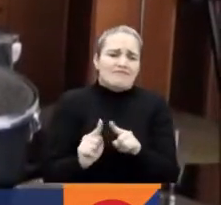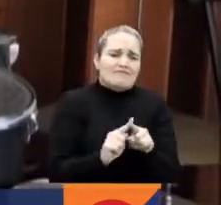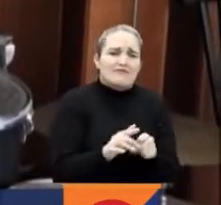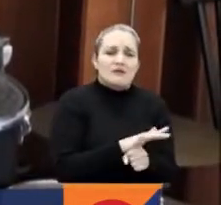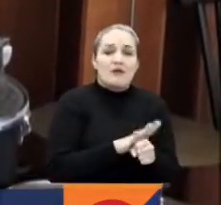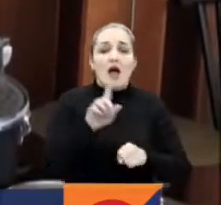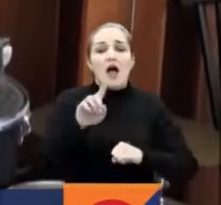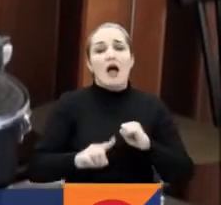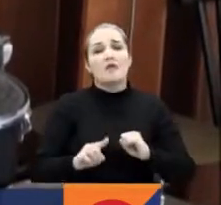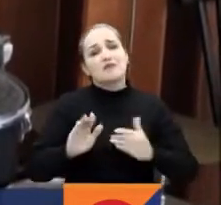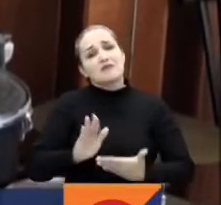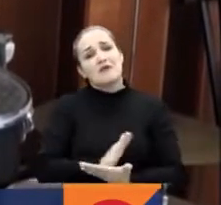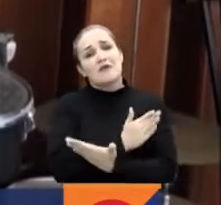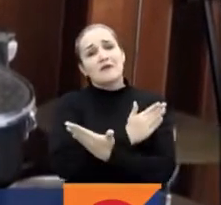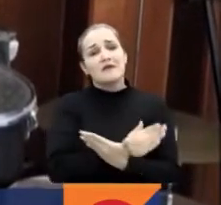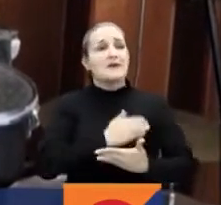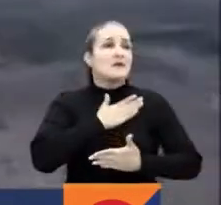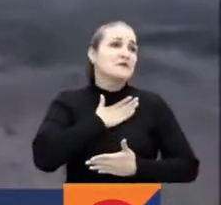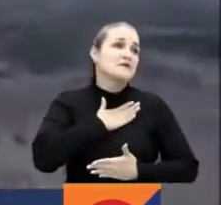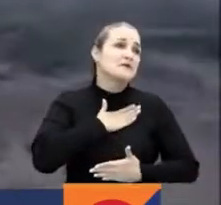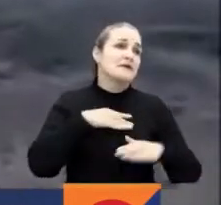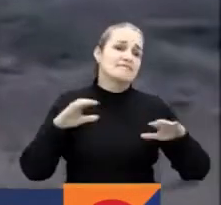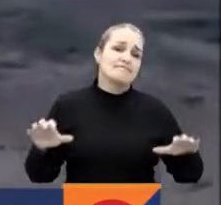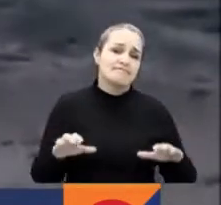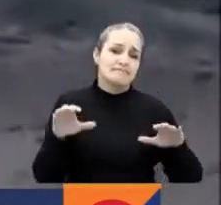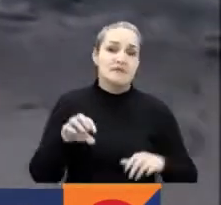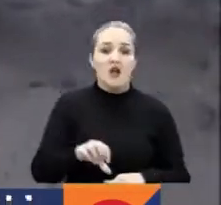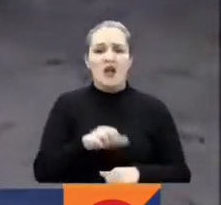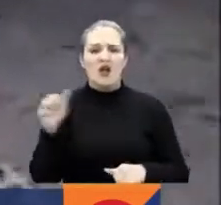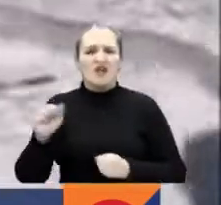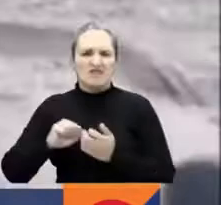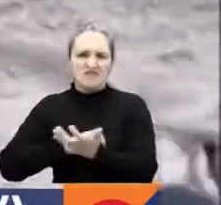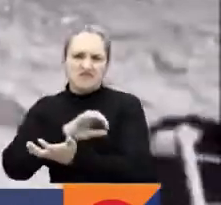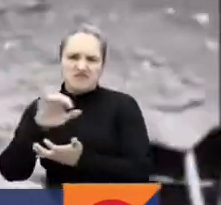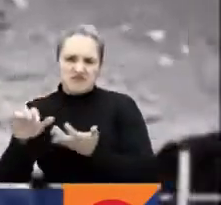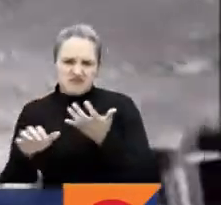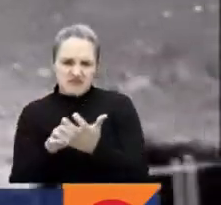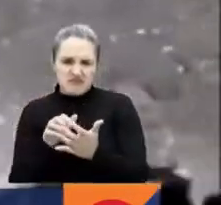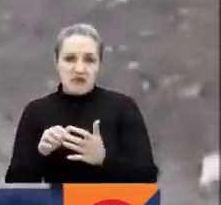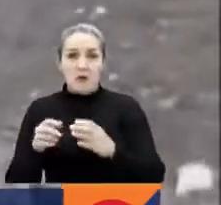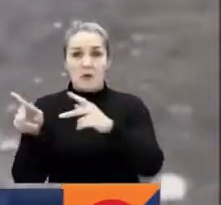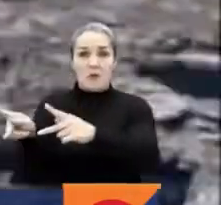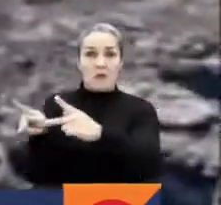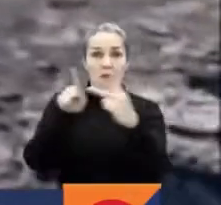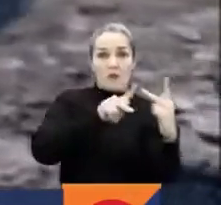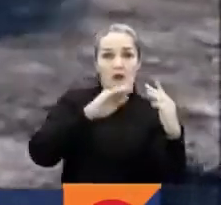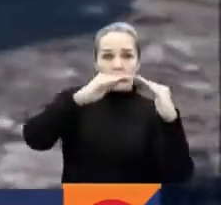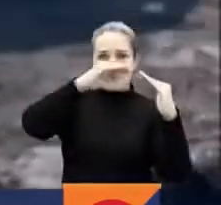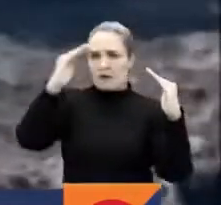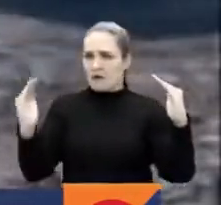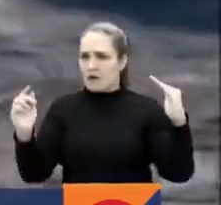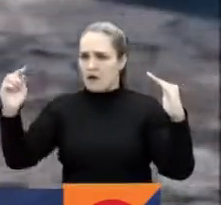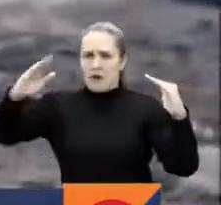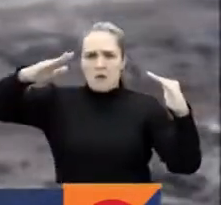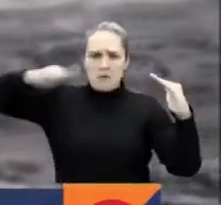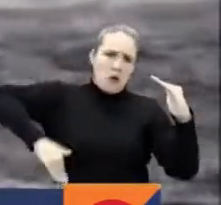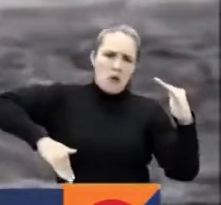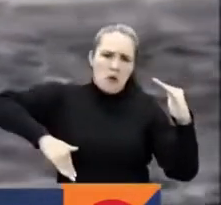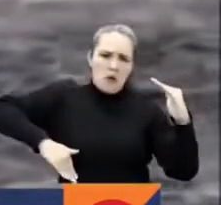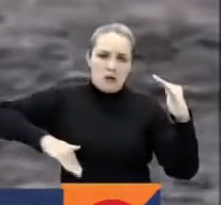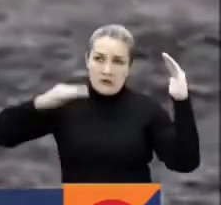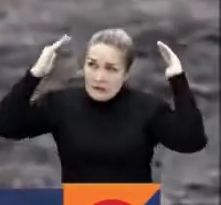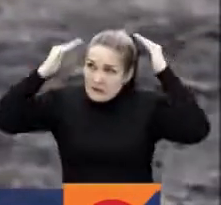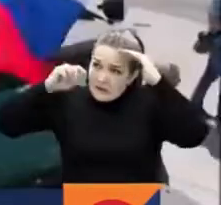y los que desbaratan, porque tumbar puentes también aplica como reflejo de protección.